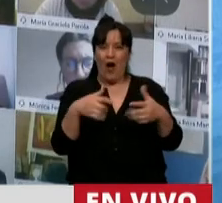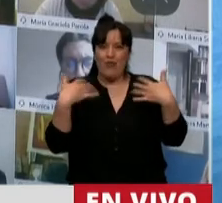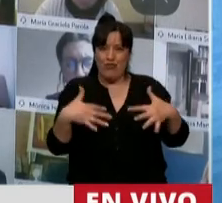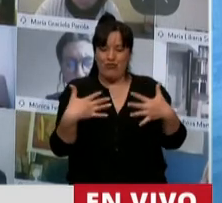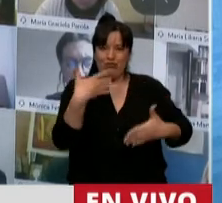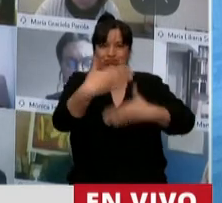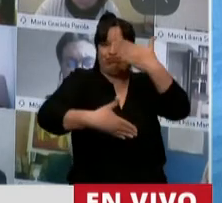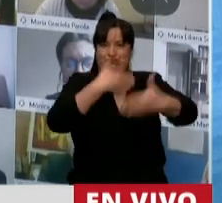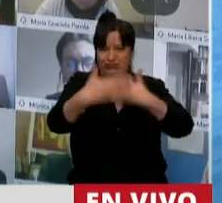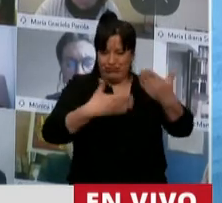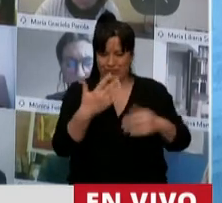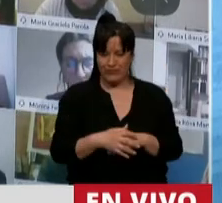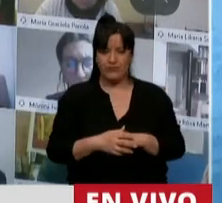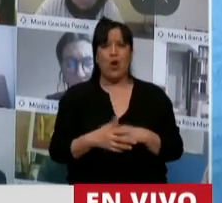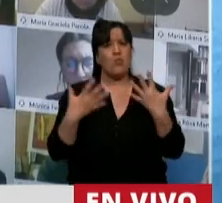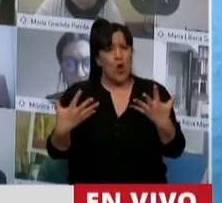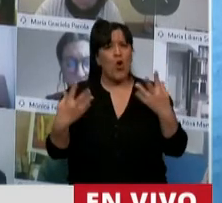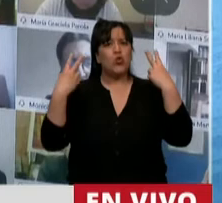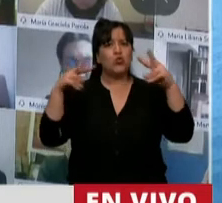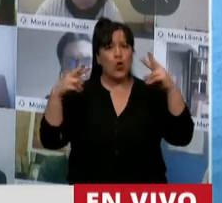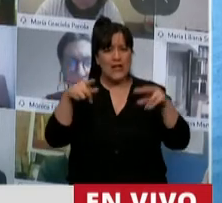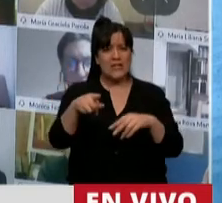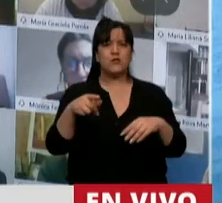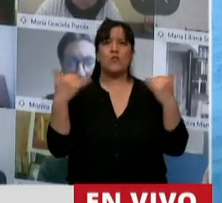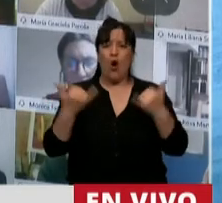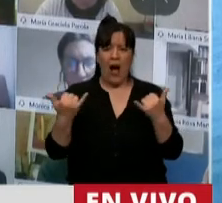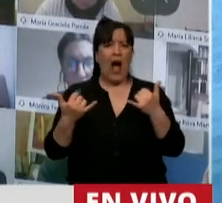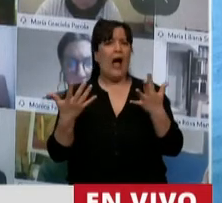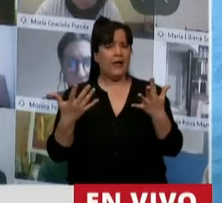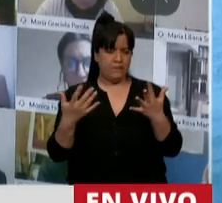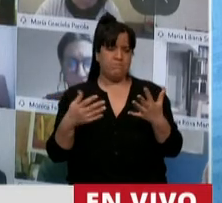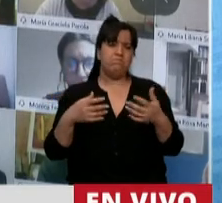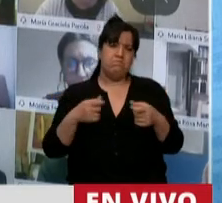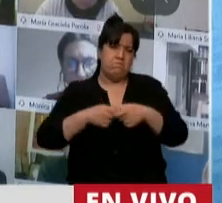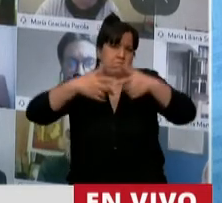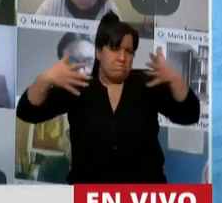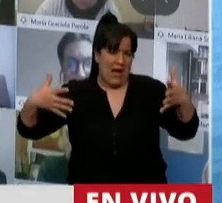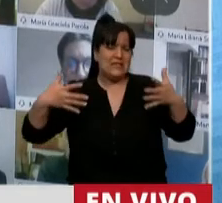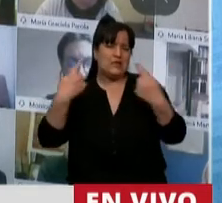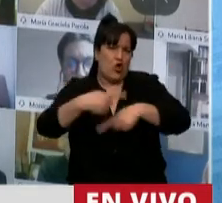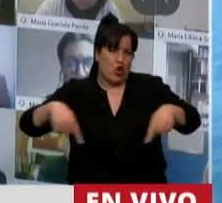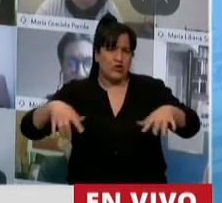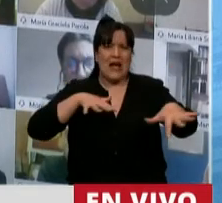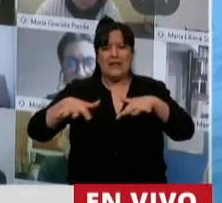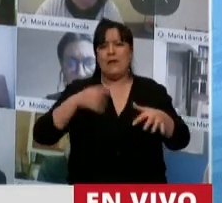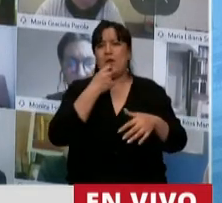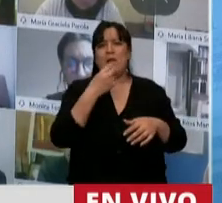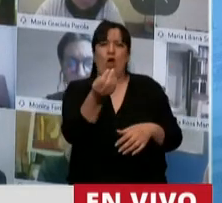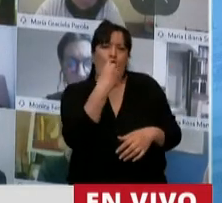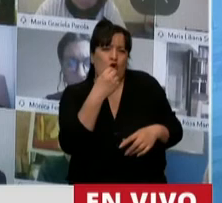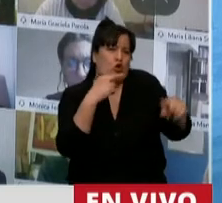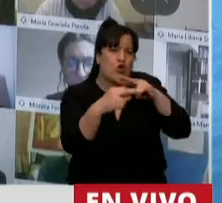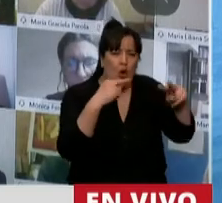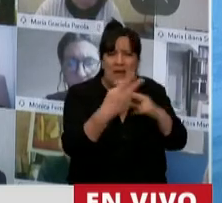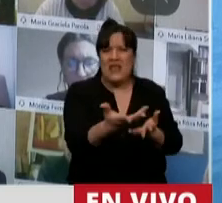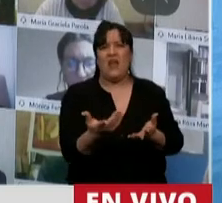desarrollo. Por supuesto, el turismo tiene un campo de acción mucho más grande. En algunos casos será lo gastronómico, en